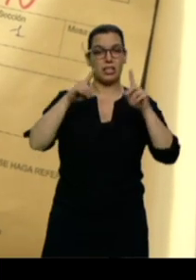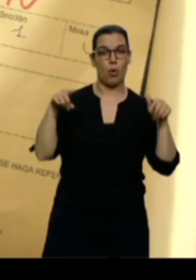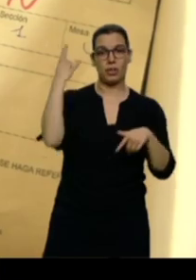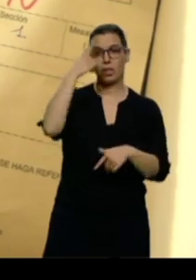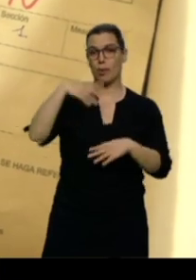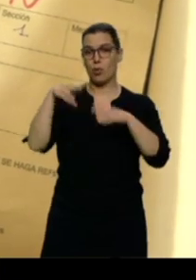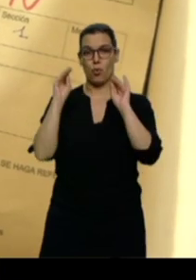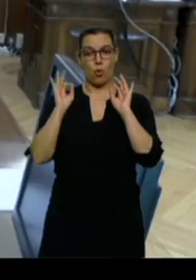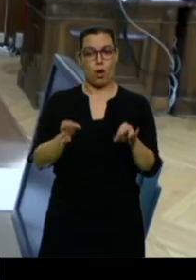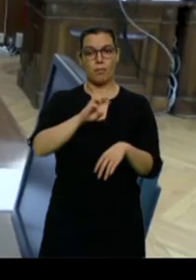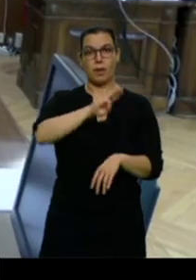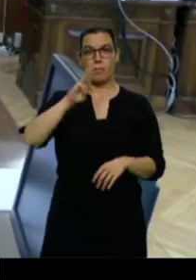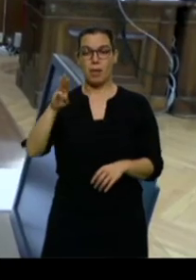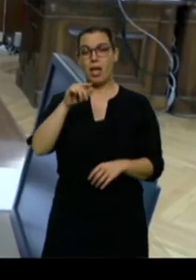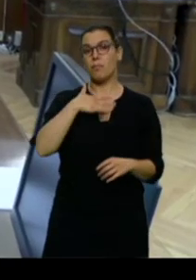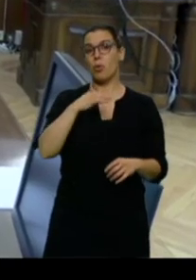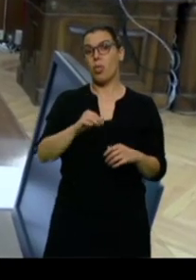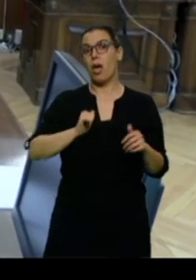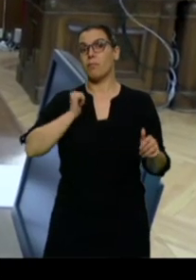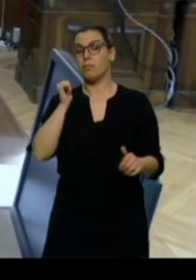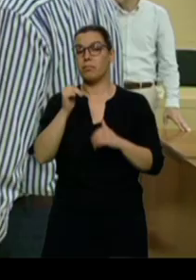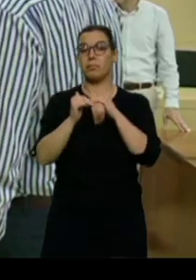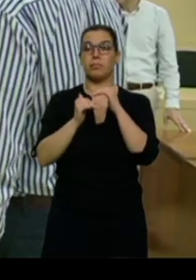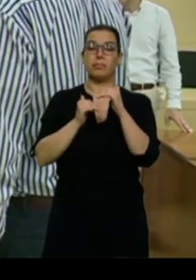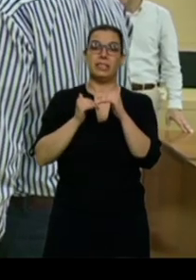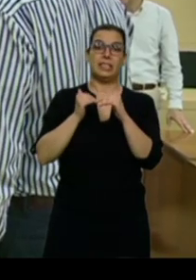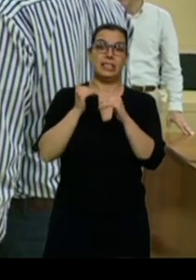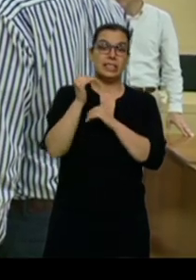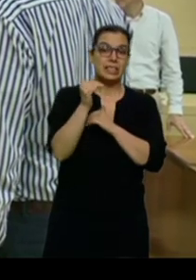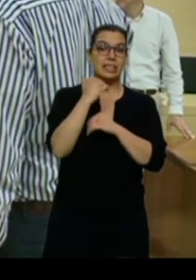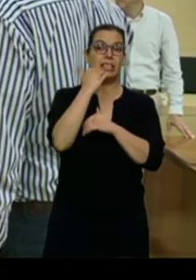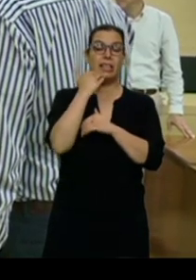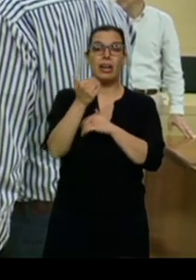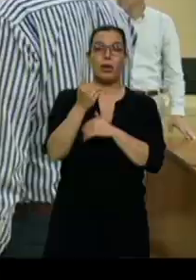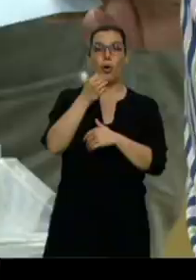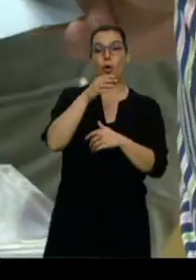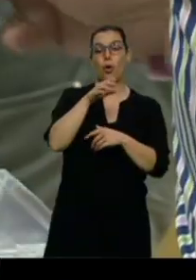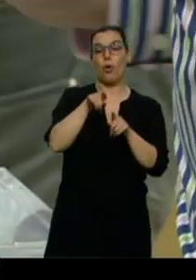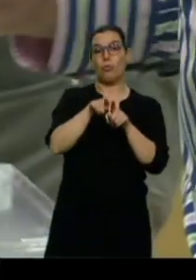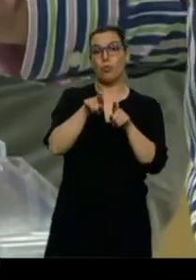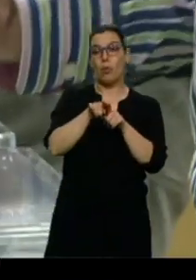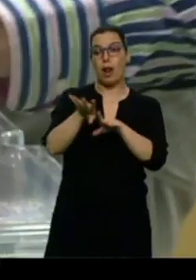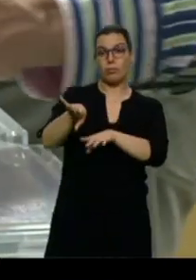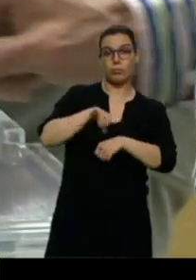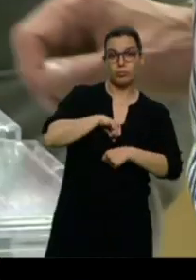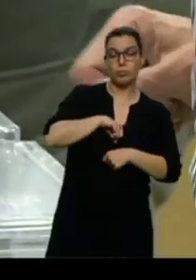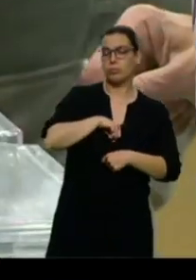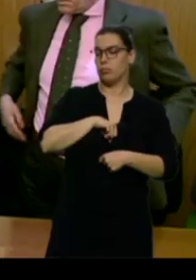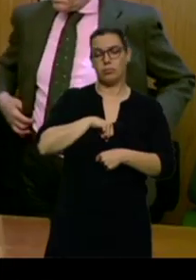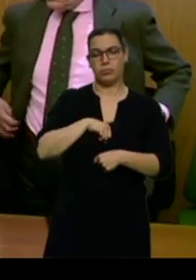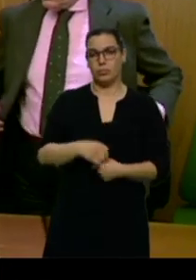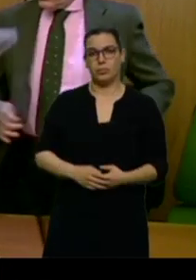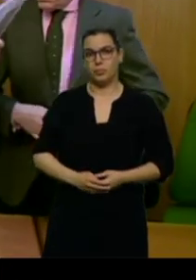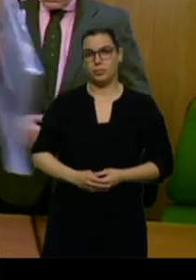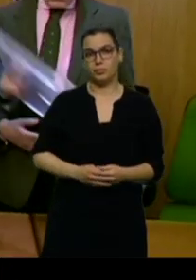Popular tenía alguna opción, aunque remota, de arañar escaños al PSOE, Ciudadanos y Podemos-Ecuo. En el